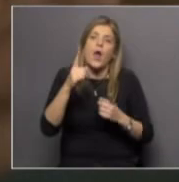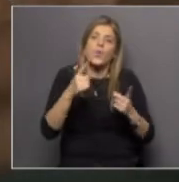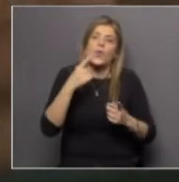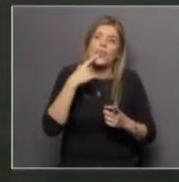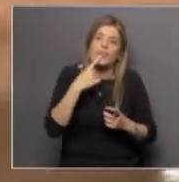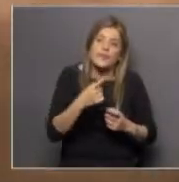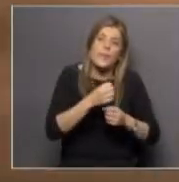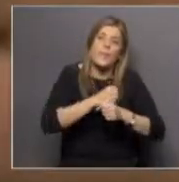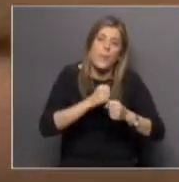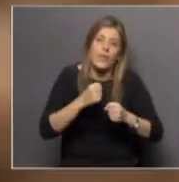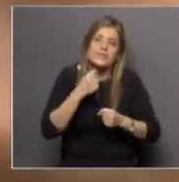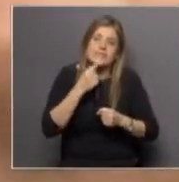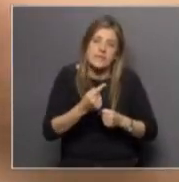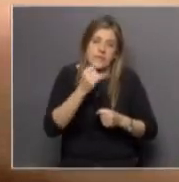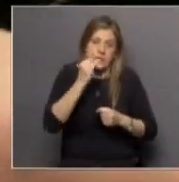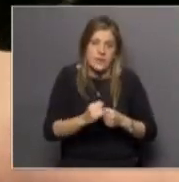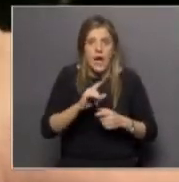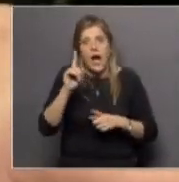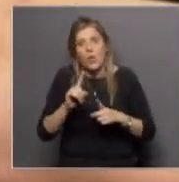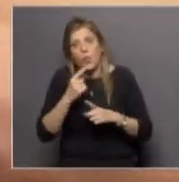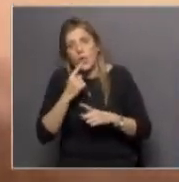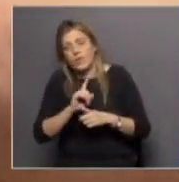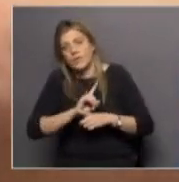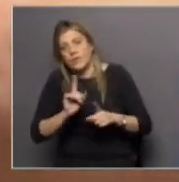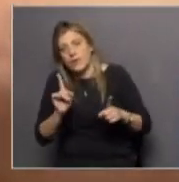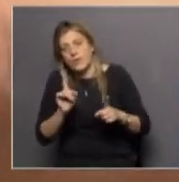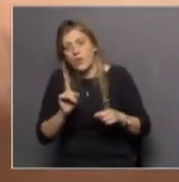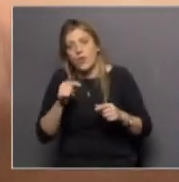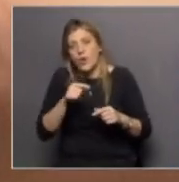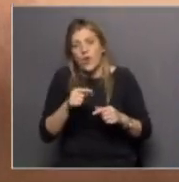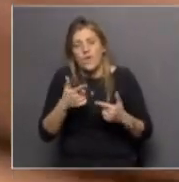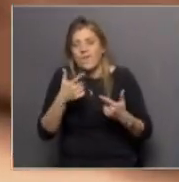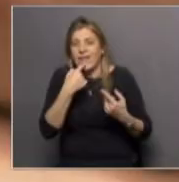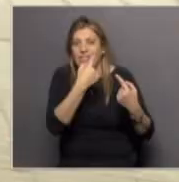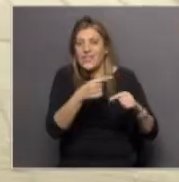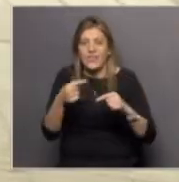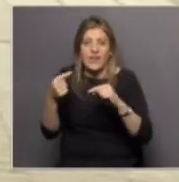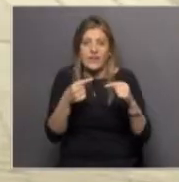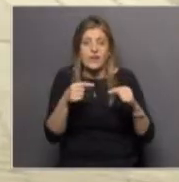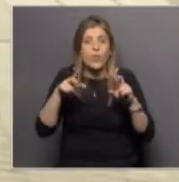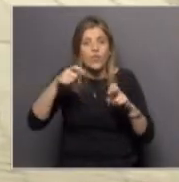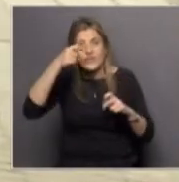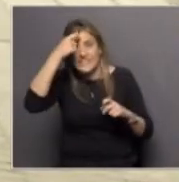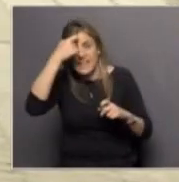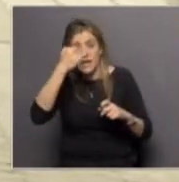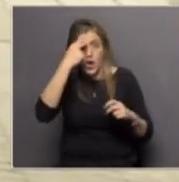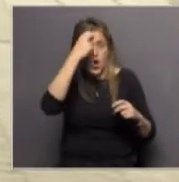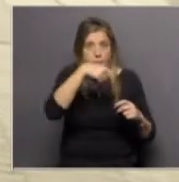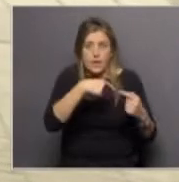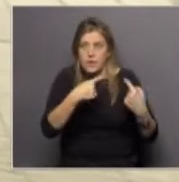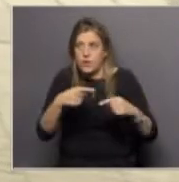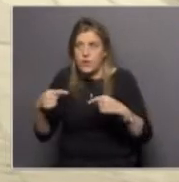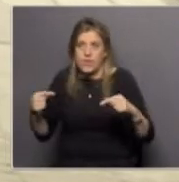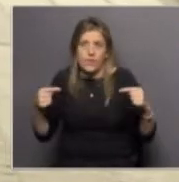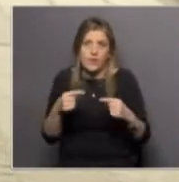alguna efectividad y hay otros estudios que muestran lo contrario cuando sucede eso en ciencia se hacen grandes estudios